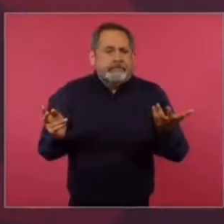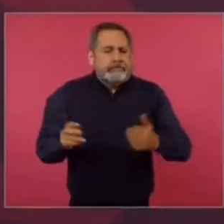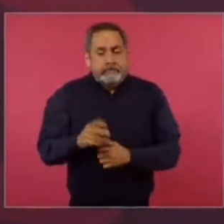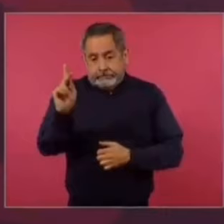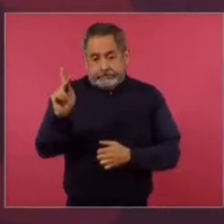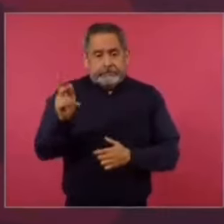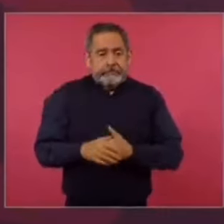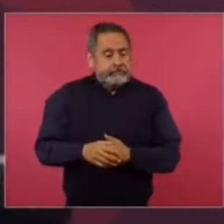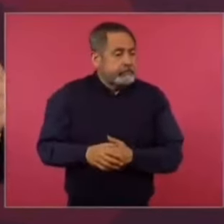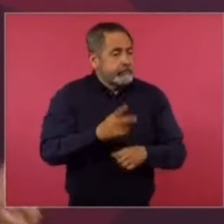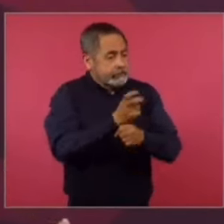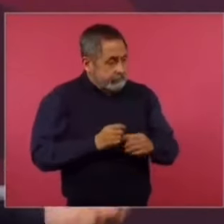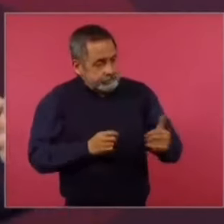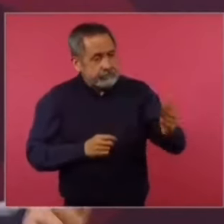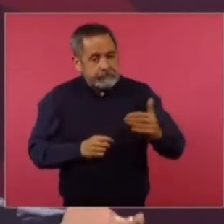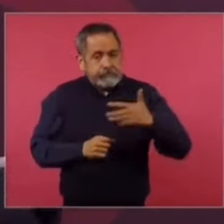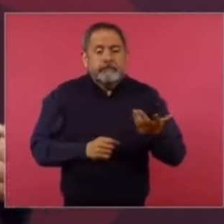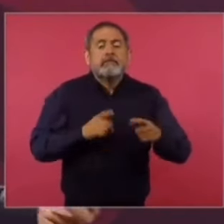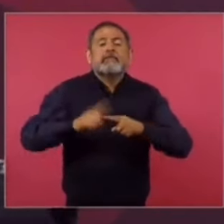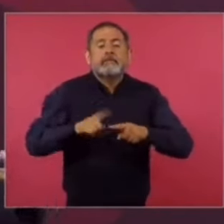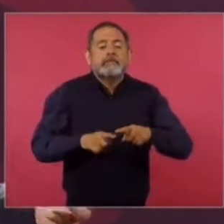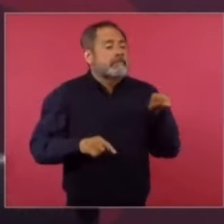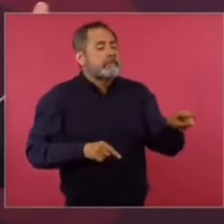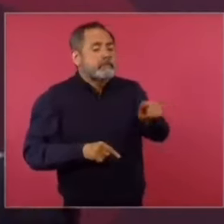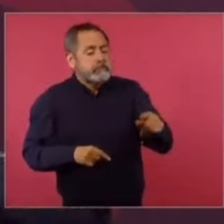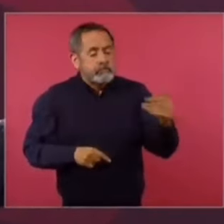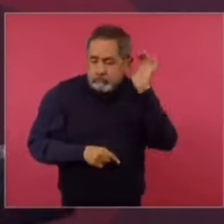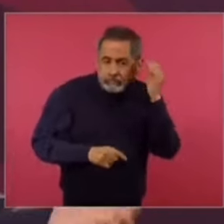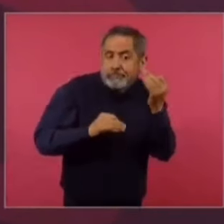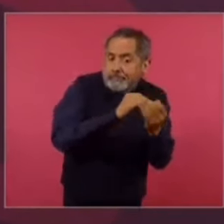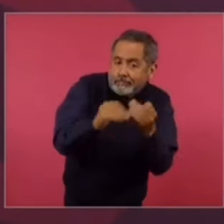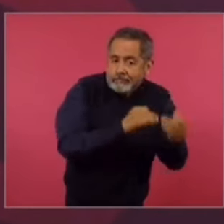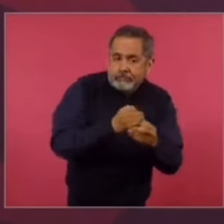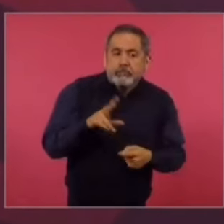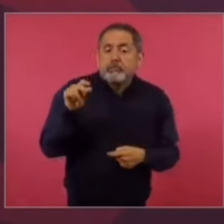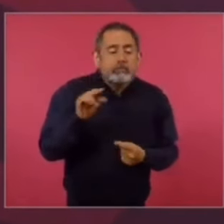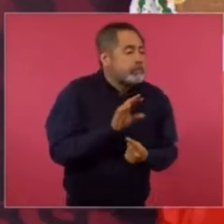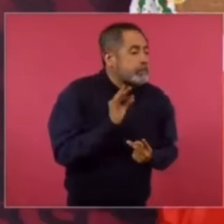pero, inviten, escuchen a todos.